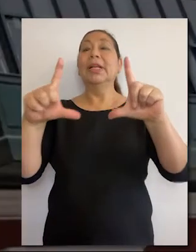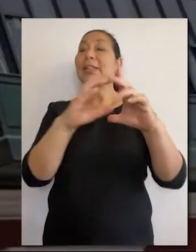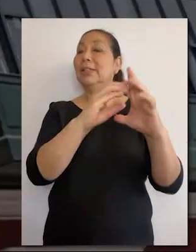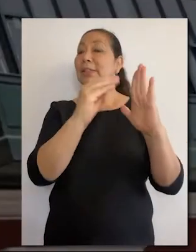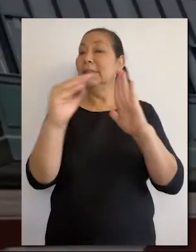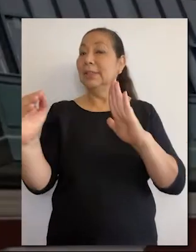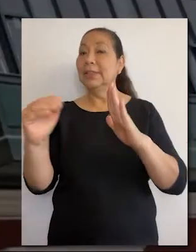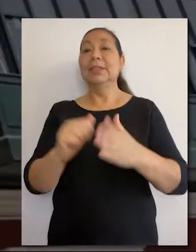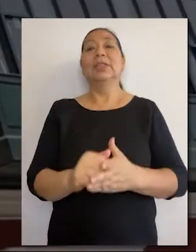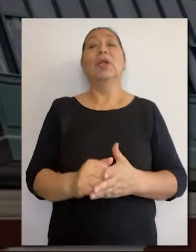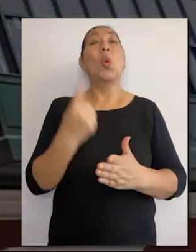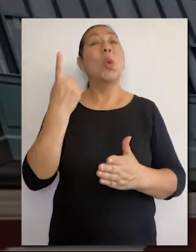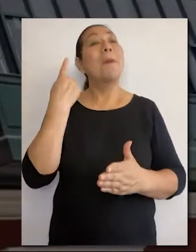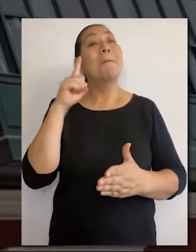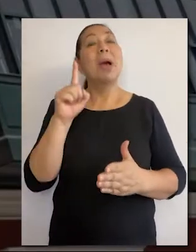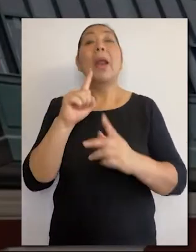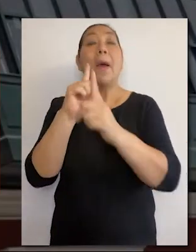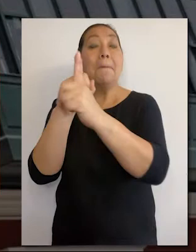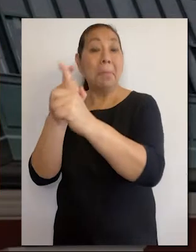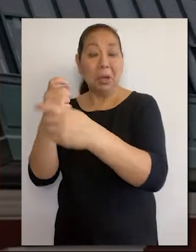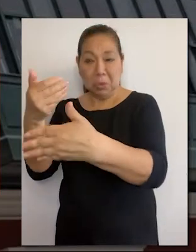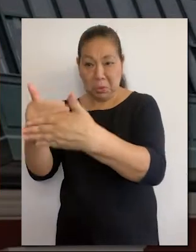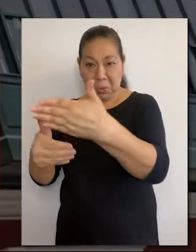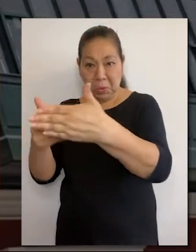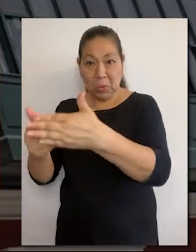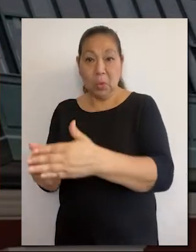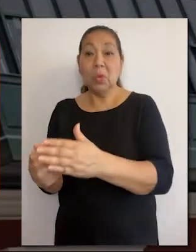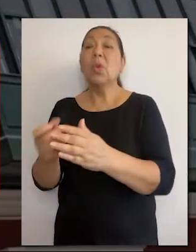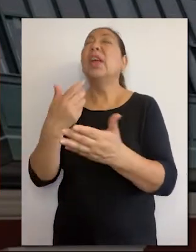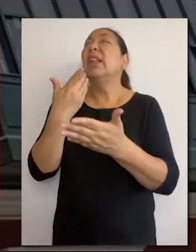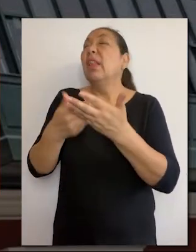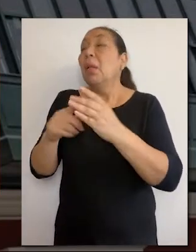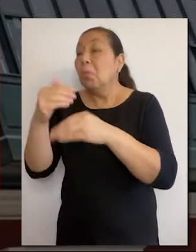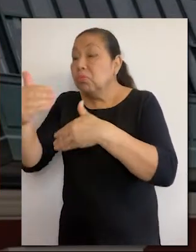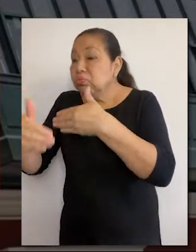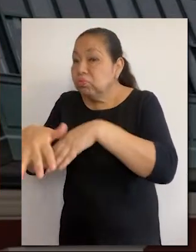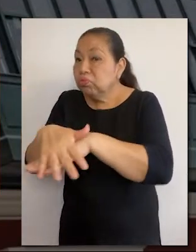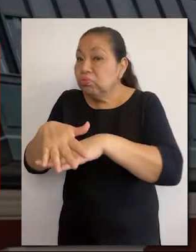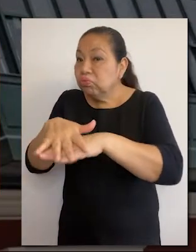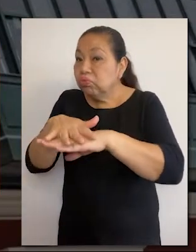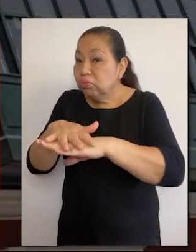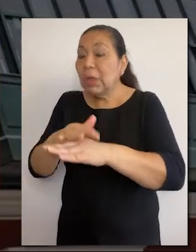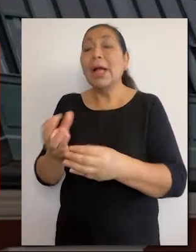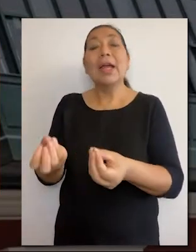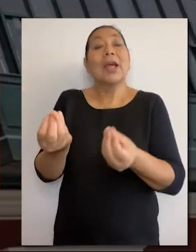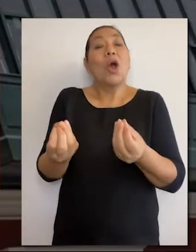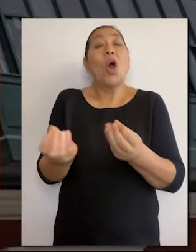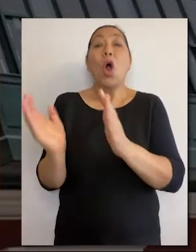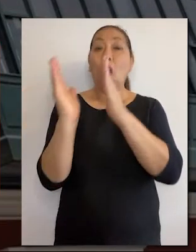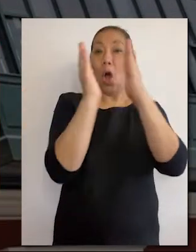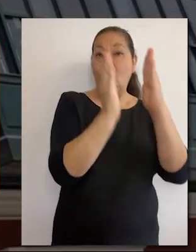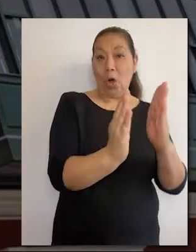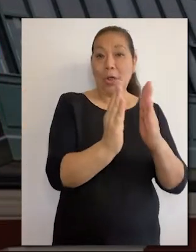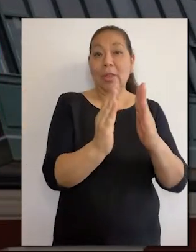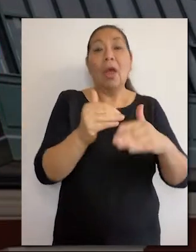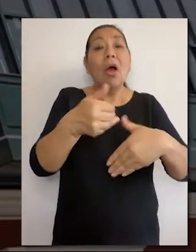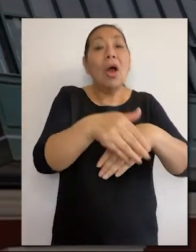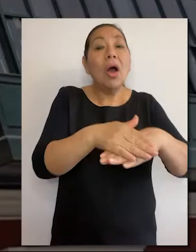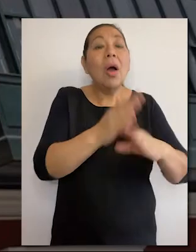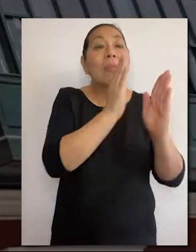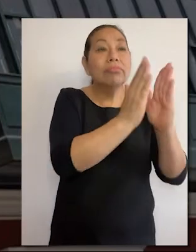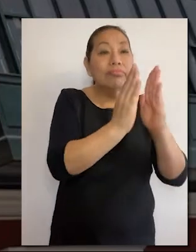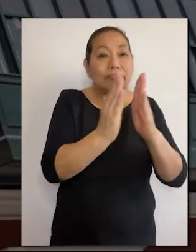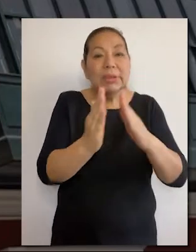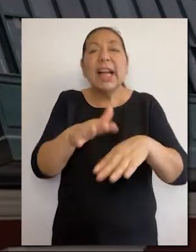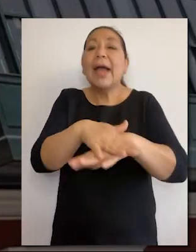Aquí encontrarás dos opciones, una para consultar los expedientes y cuadernillos de los procesos de tutela de derechos y la otra